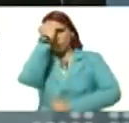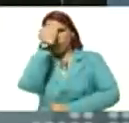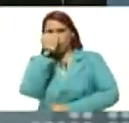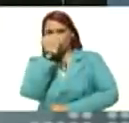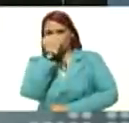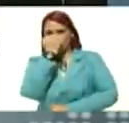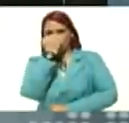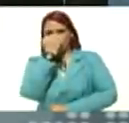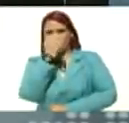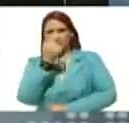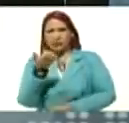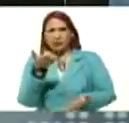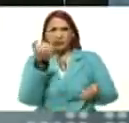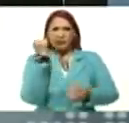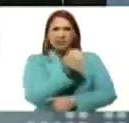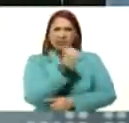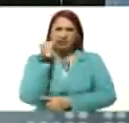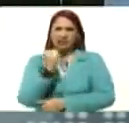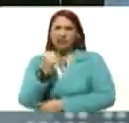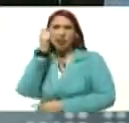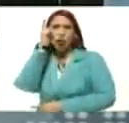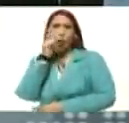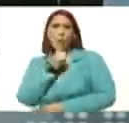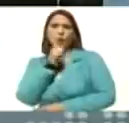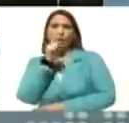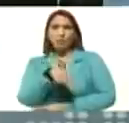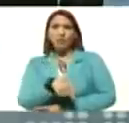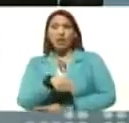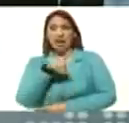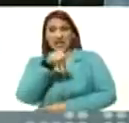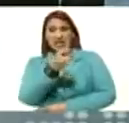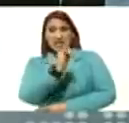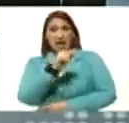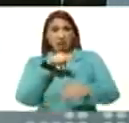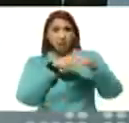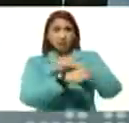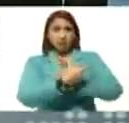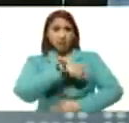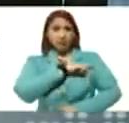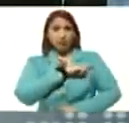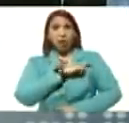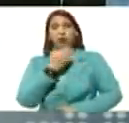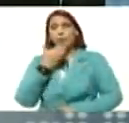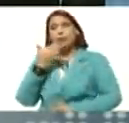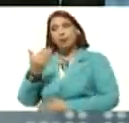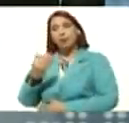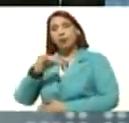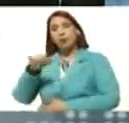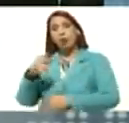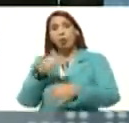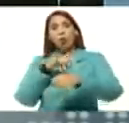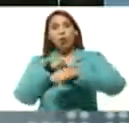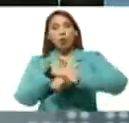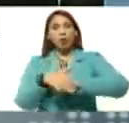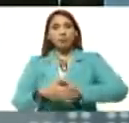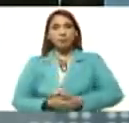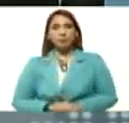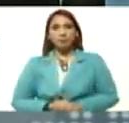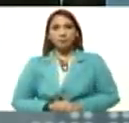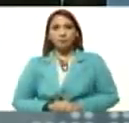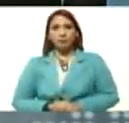López, y allá está saboteando, yo le he pedido al doctor Jorge Rodríguez, que lleve un dossier,